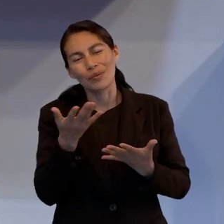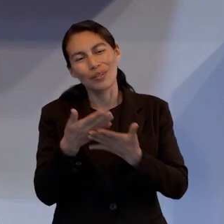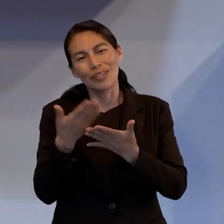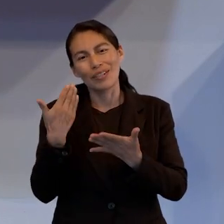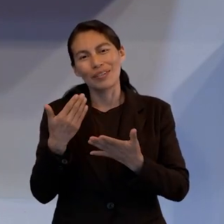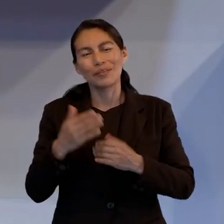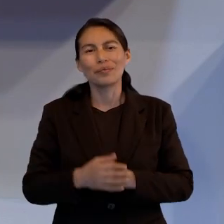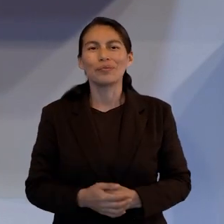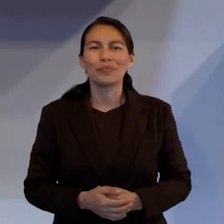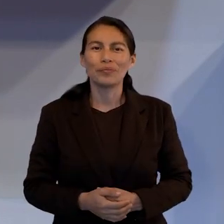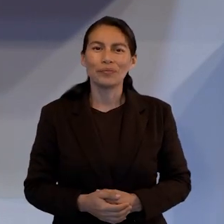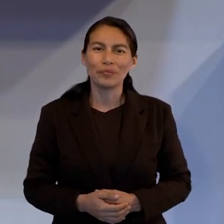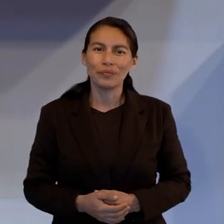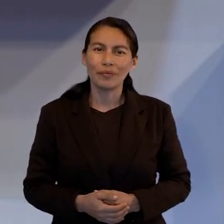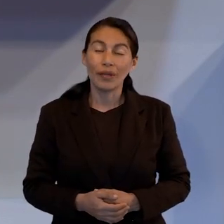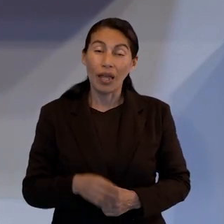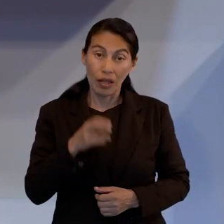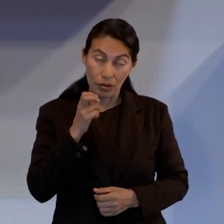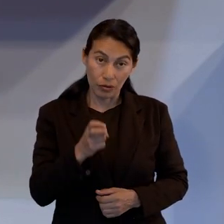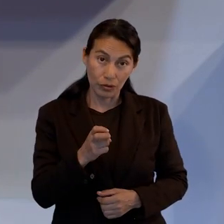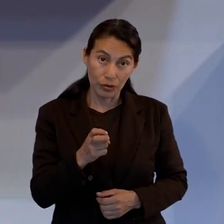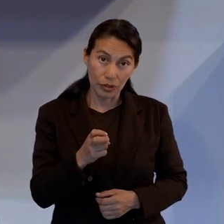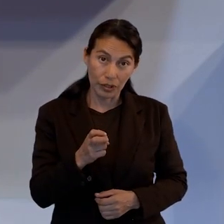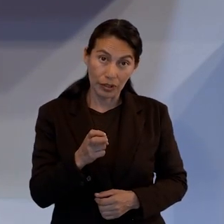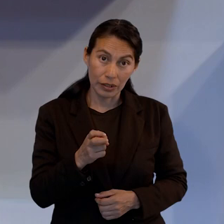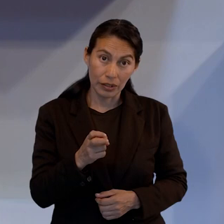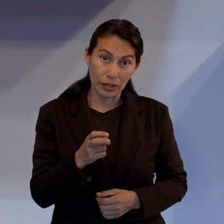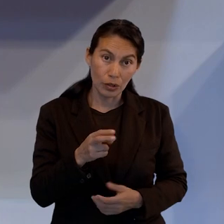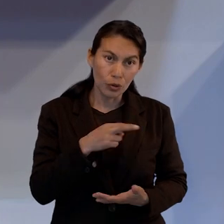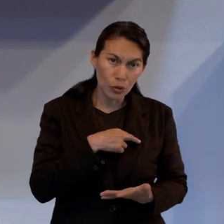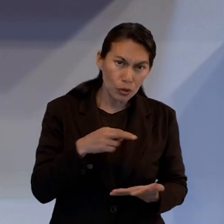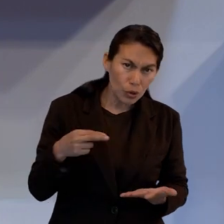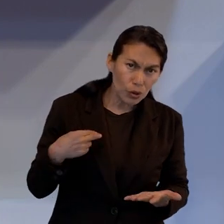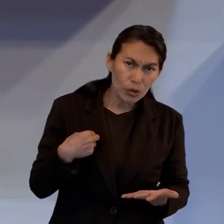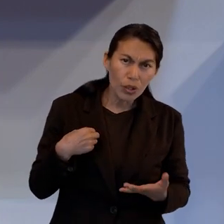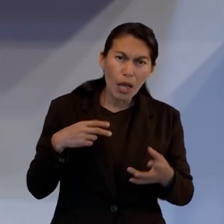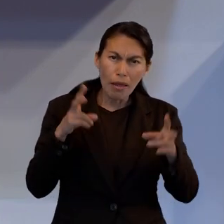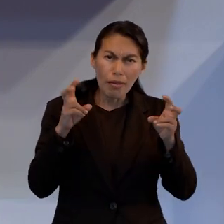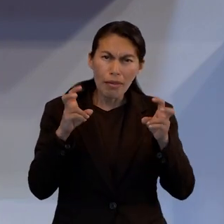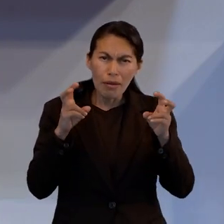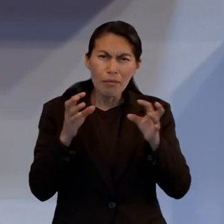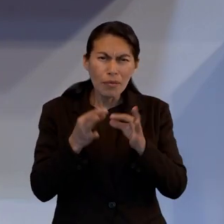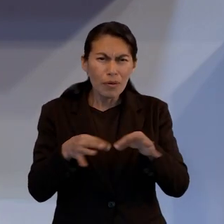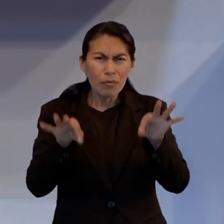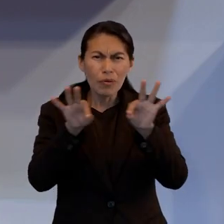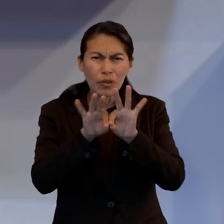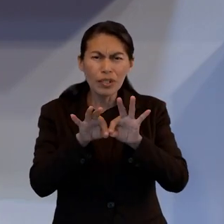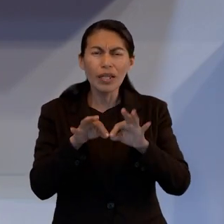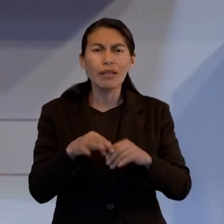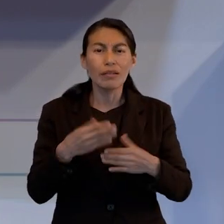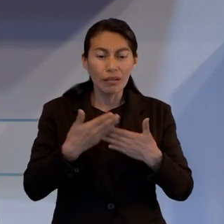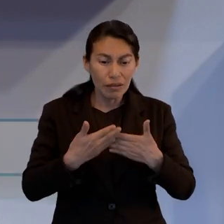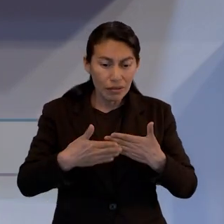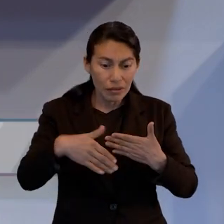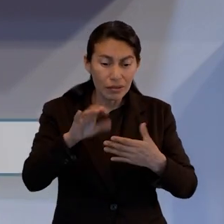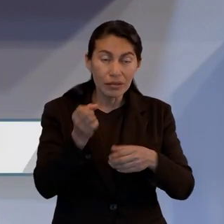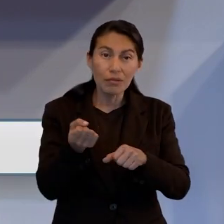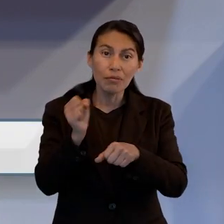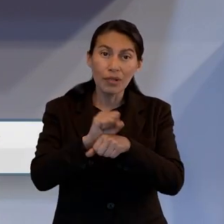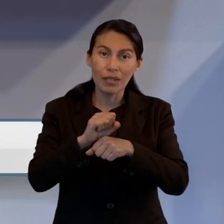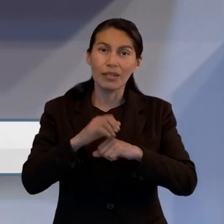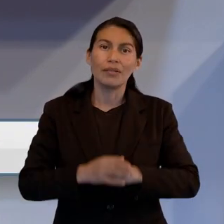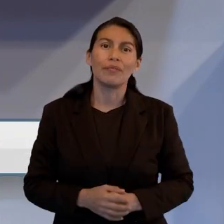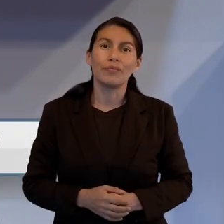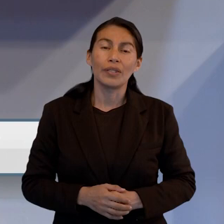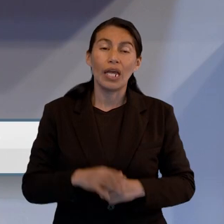el seguimiento anterior. Y esto nos lleva entonces al tema principal de lo que estábamos estudiando esta semana,